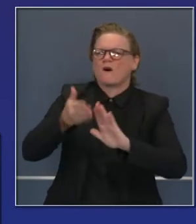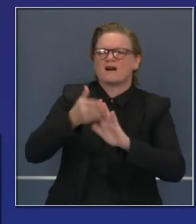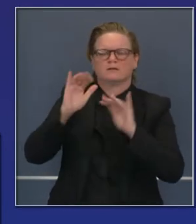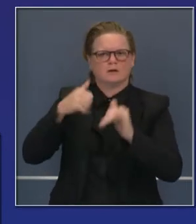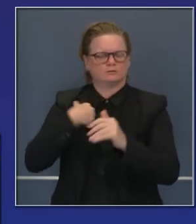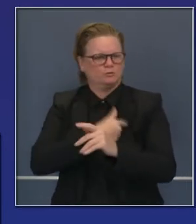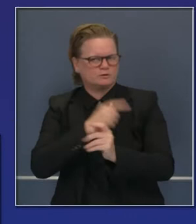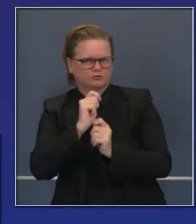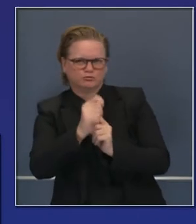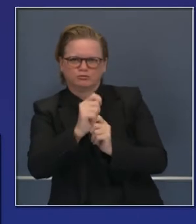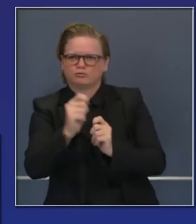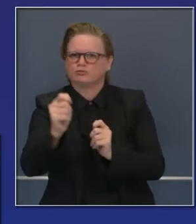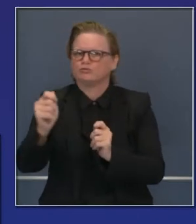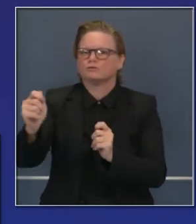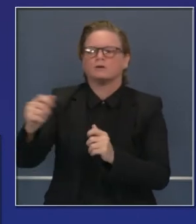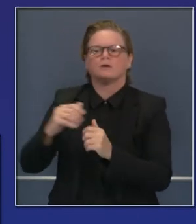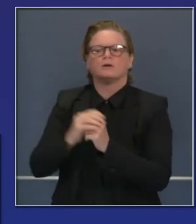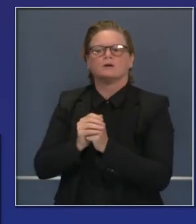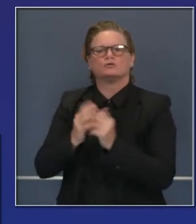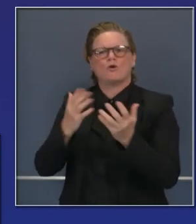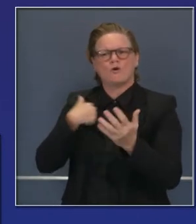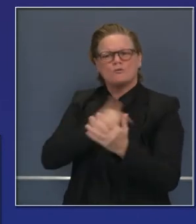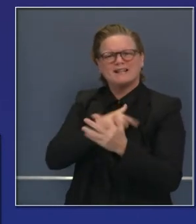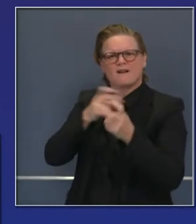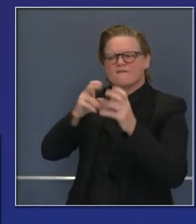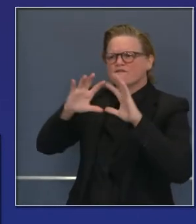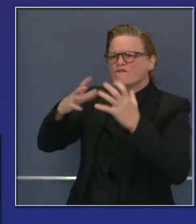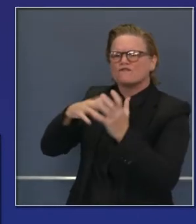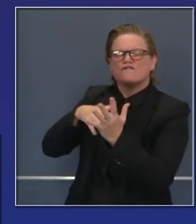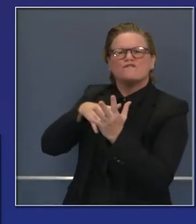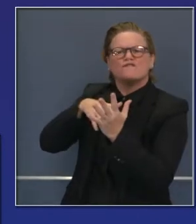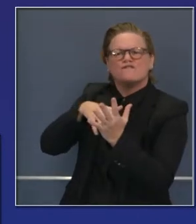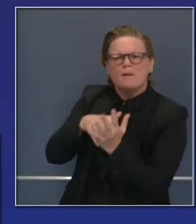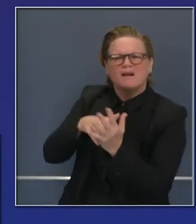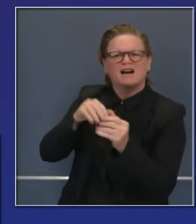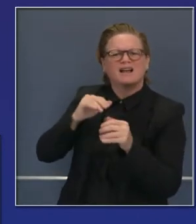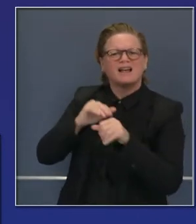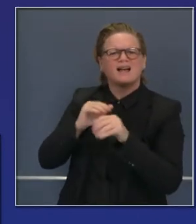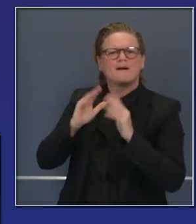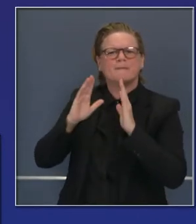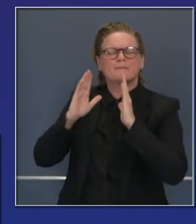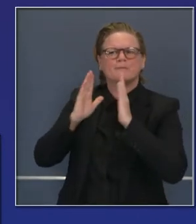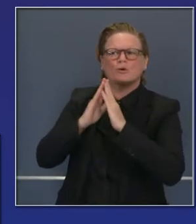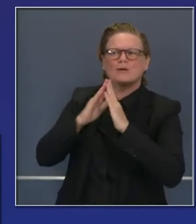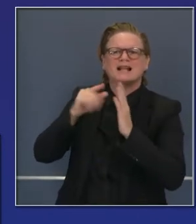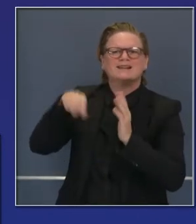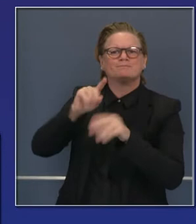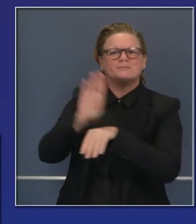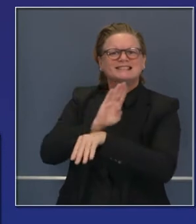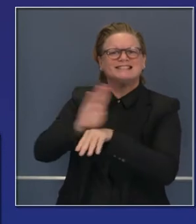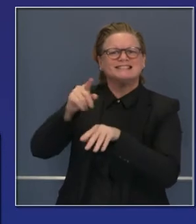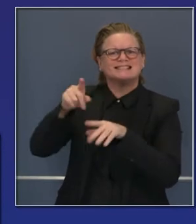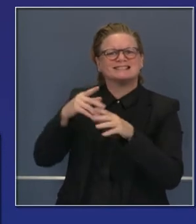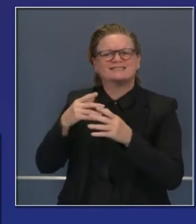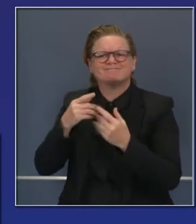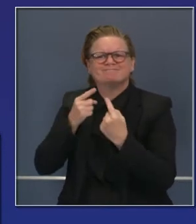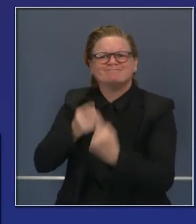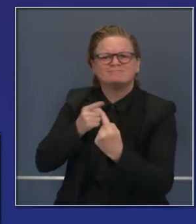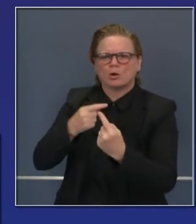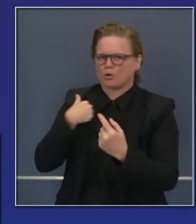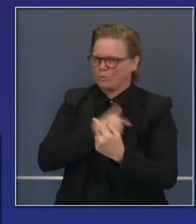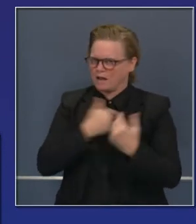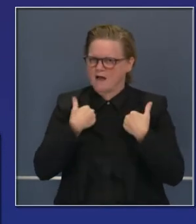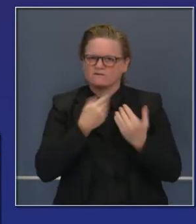sociales, que están ahí para ayudar a los más vulnerables del estado de California. Son becas de hasta 25 mil